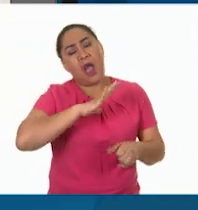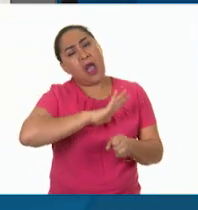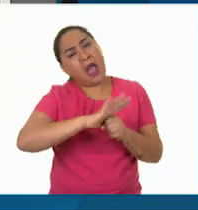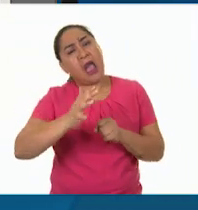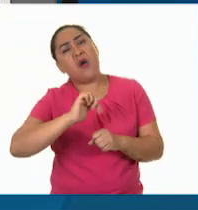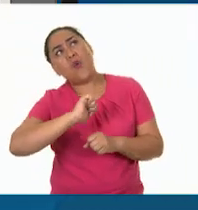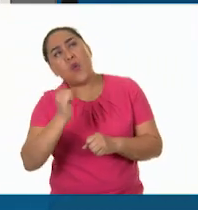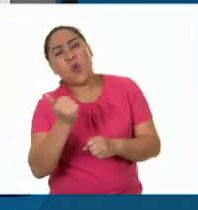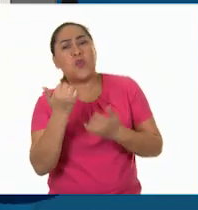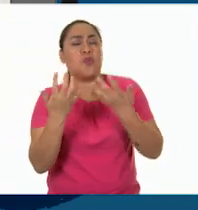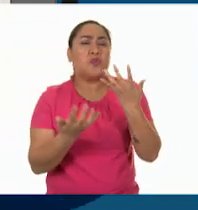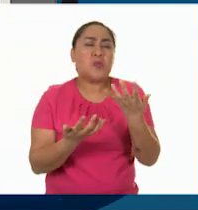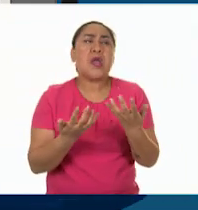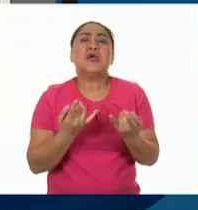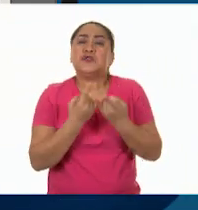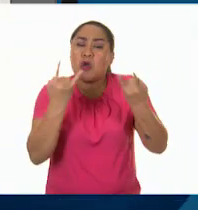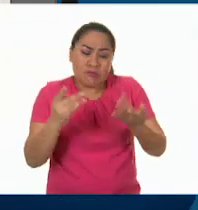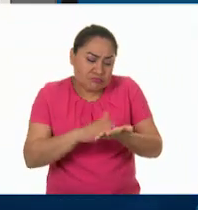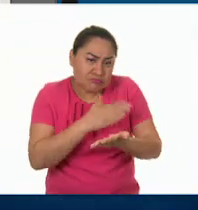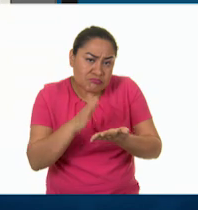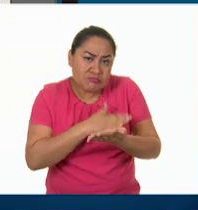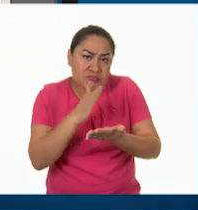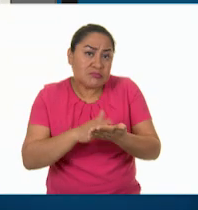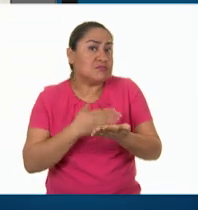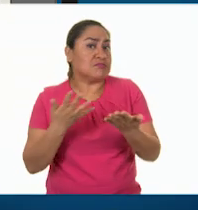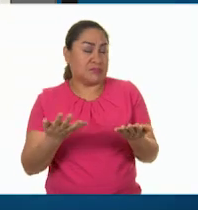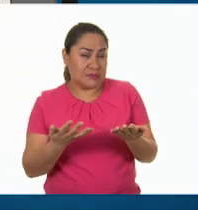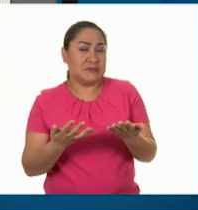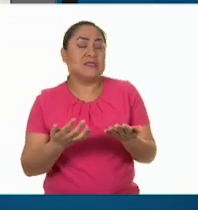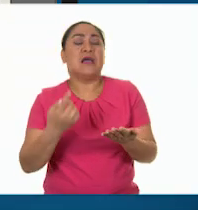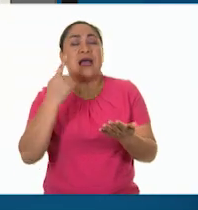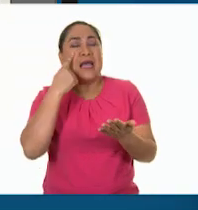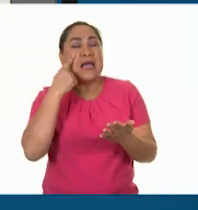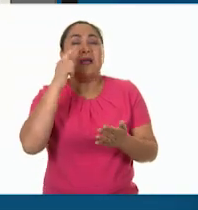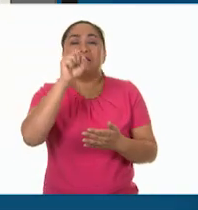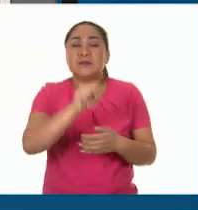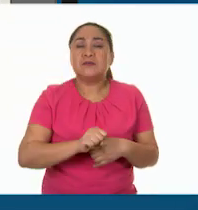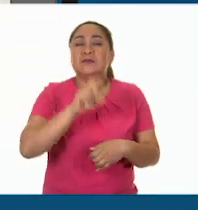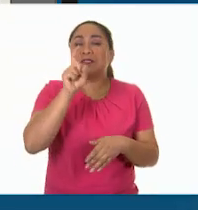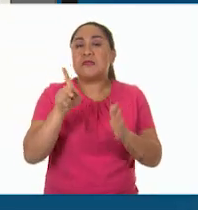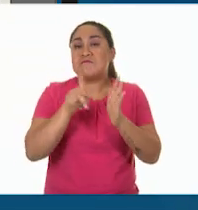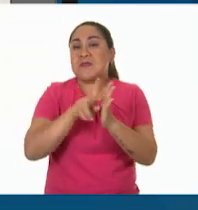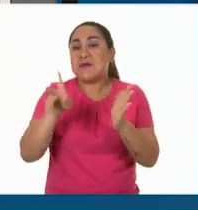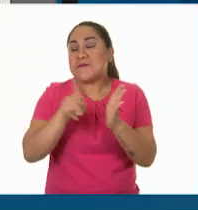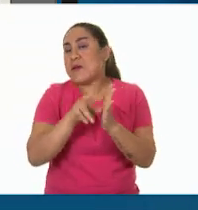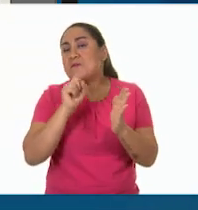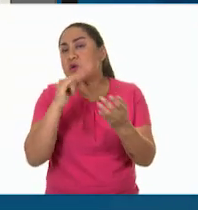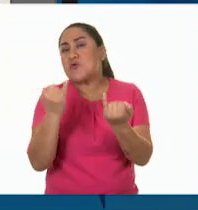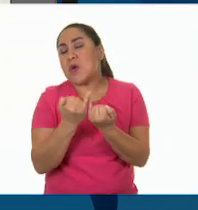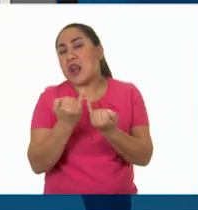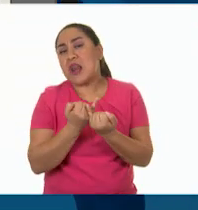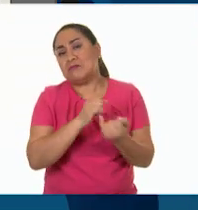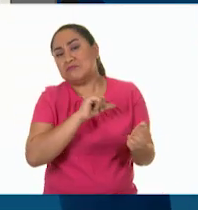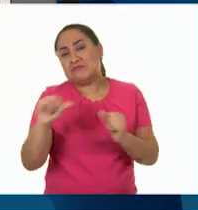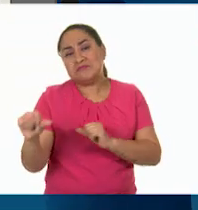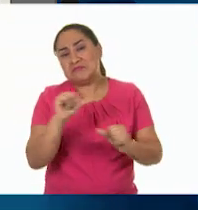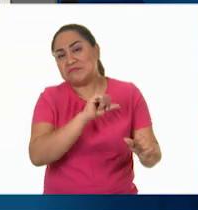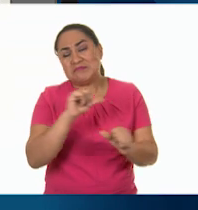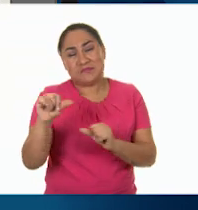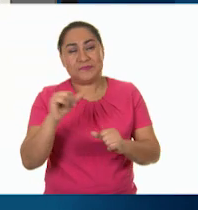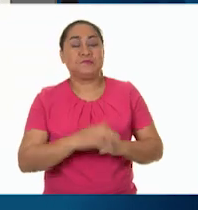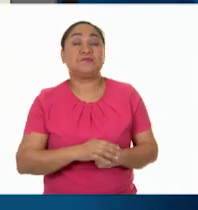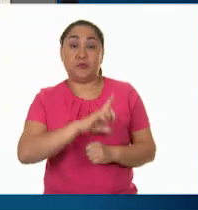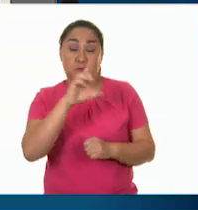entretenimiento como las historietas, por ejemplo, que aparecían publicadas los fines de semana en los periódicos. Ahora bien, a